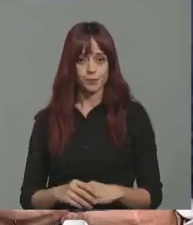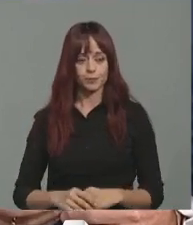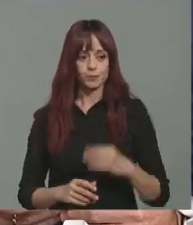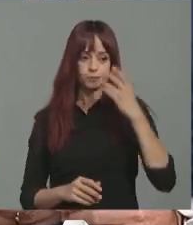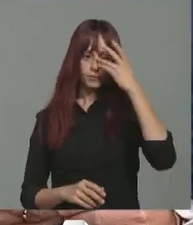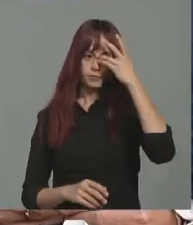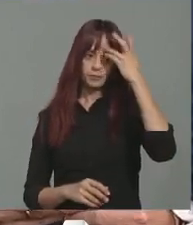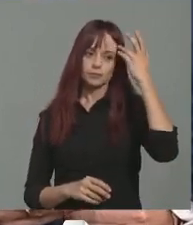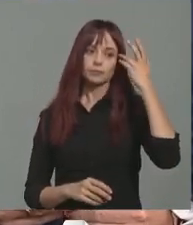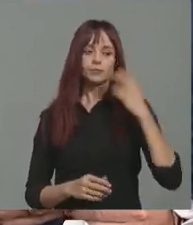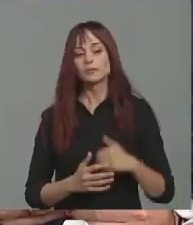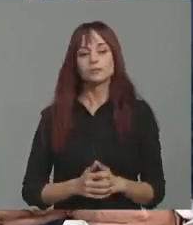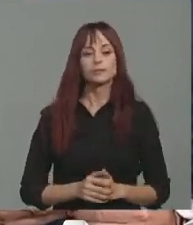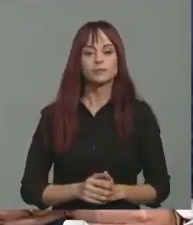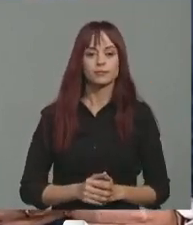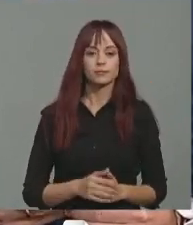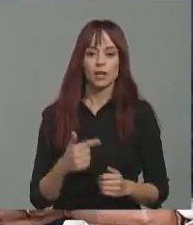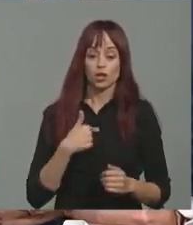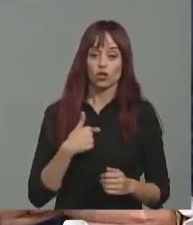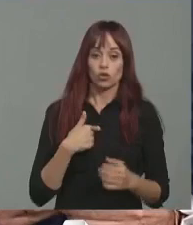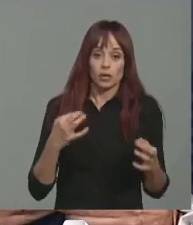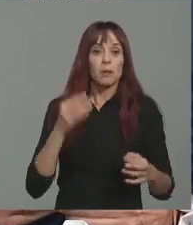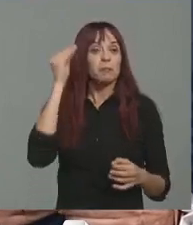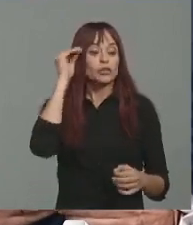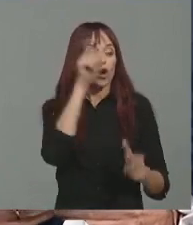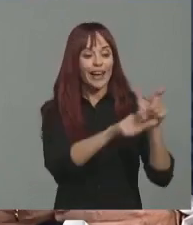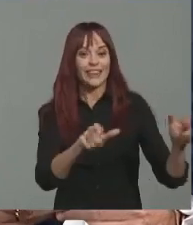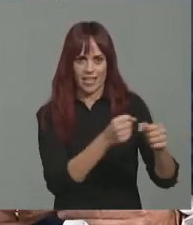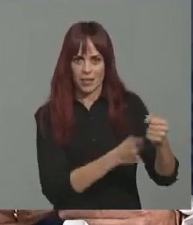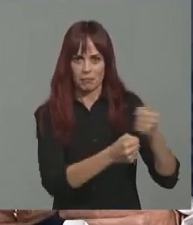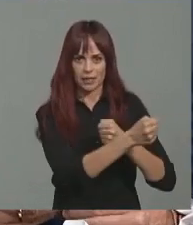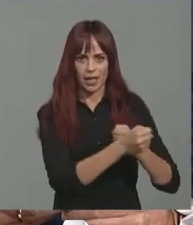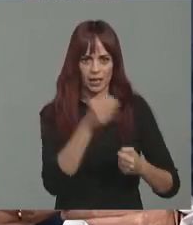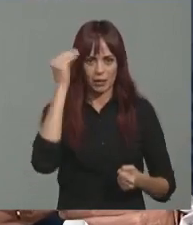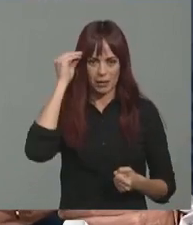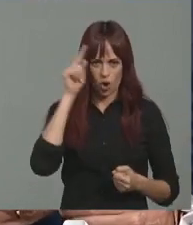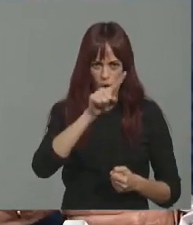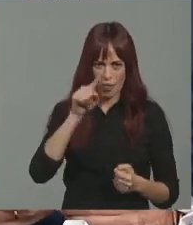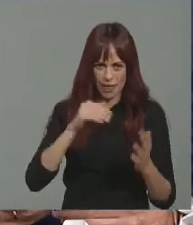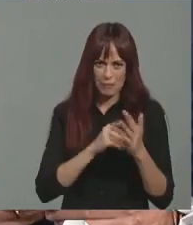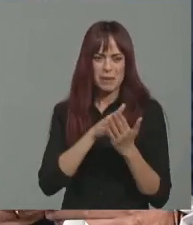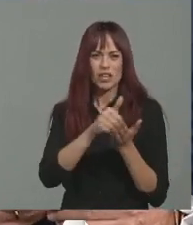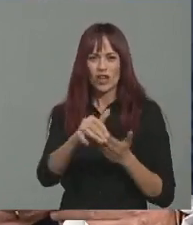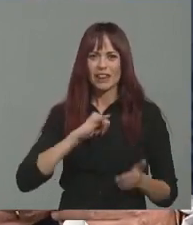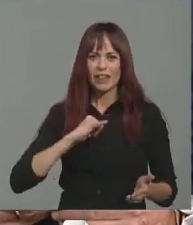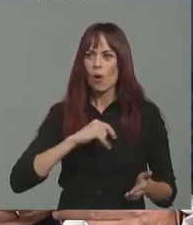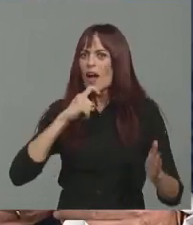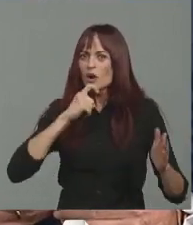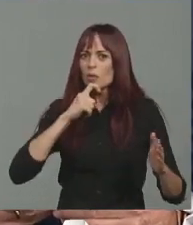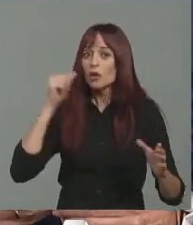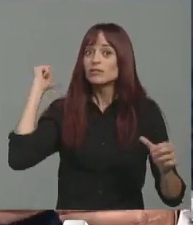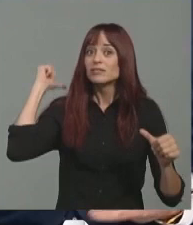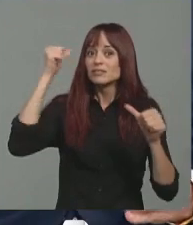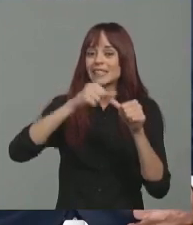No sé, yo me pongo del lado siempre de la audiencia, la gente, y pienso, ¿cómo se pueden llegar a generar 11.000 millones de deuda en 15 años?